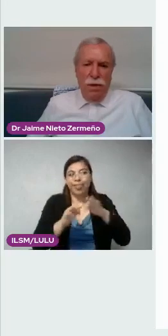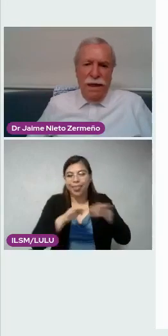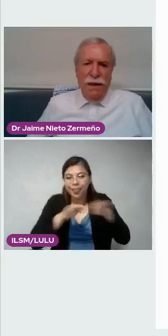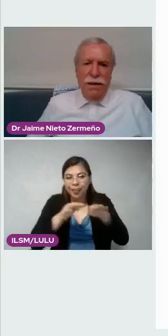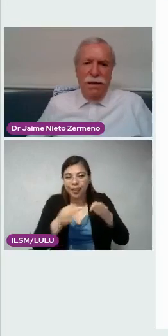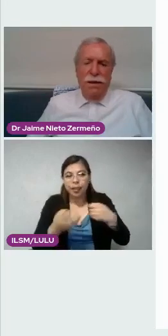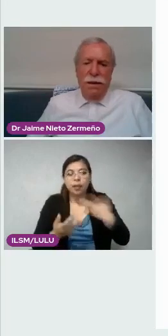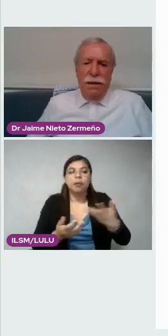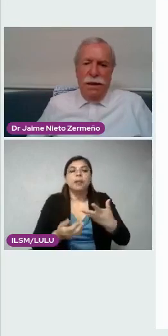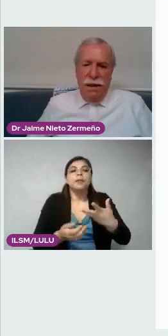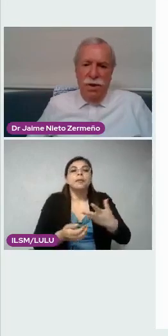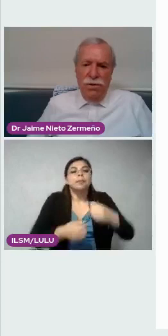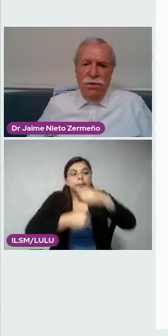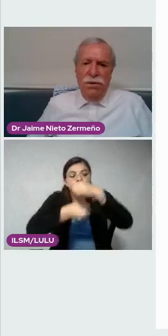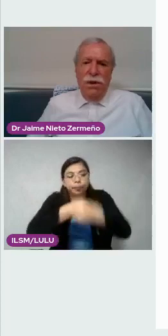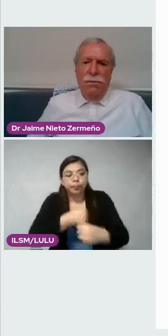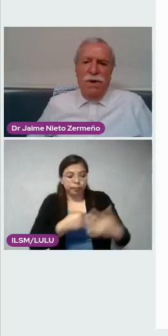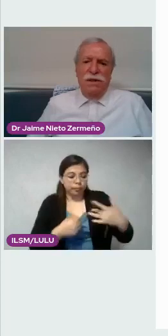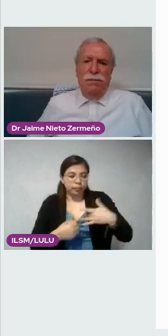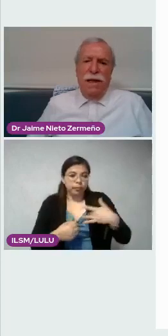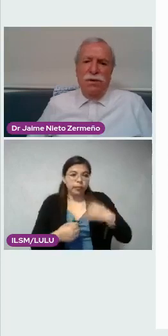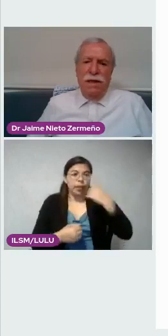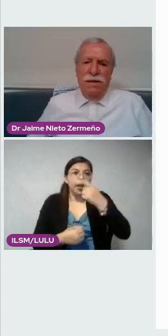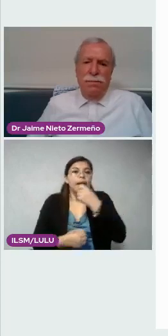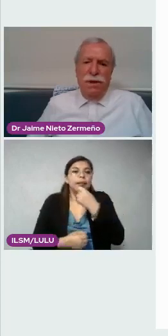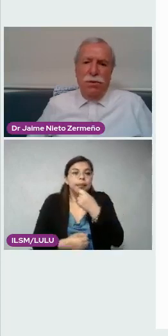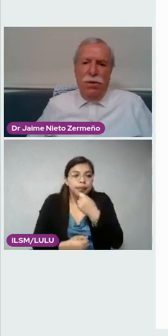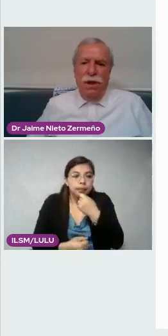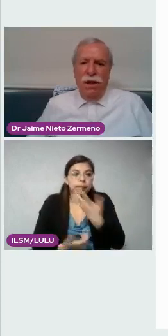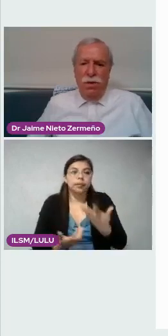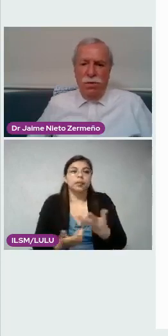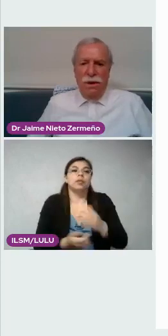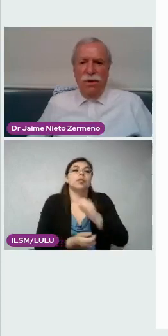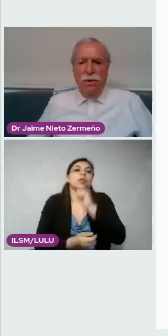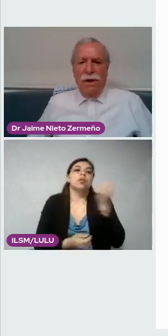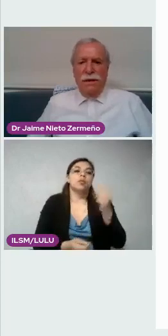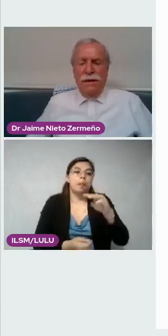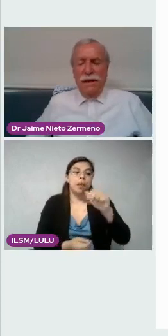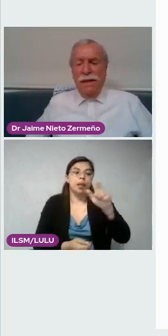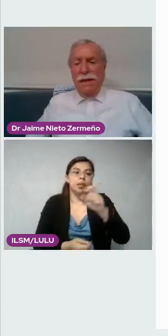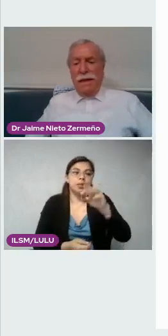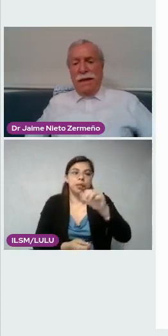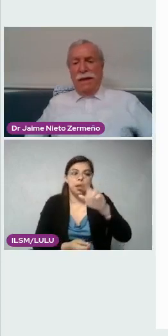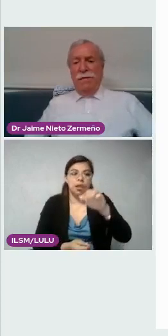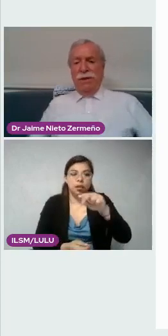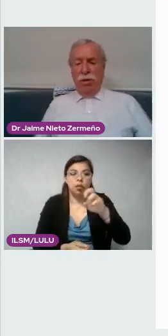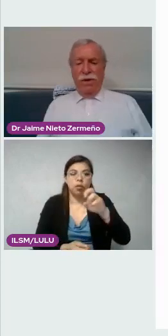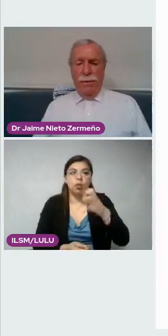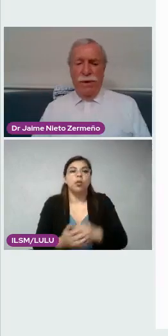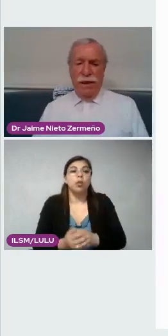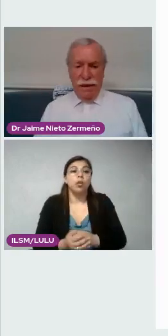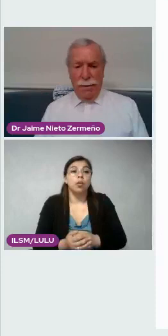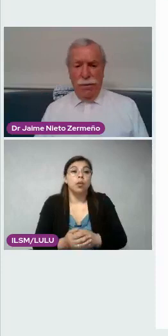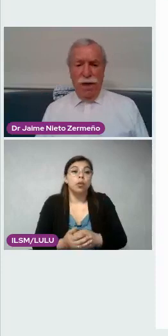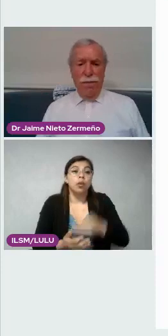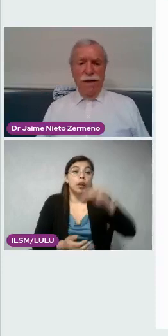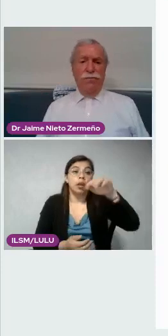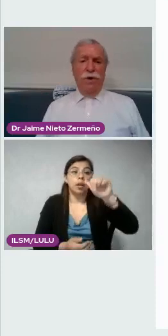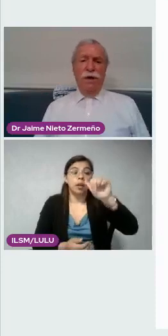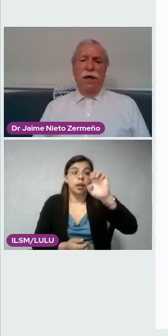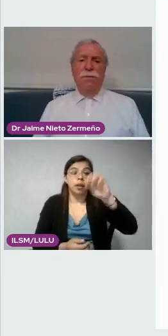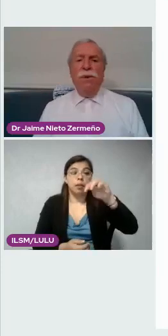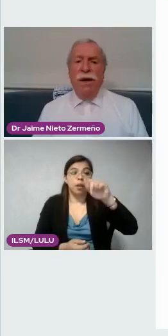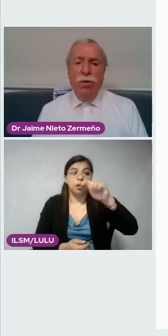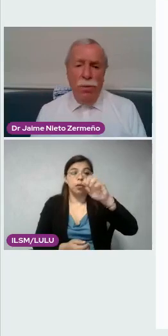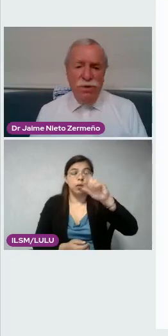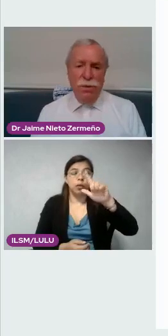cardiovascular de niños. Maximiliano Salles en patología. Y don Samuel Dorantes en hematología pediátrica. Pero además